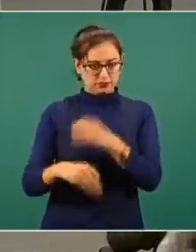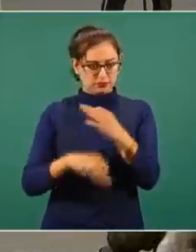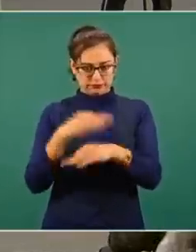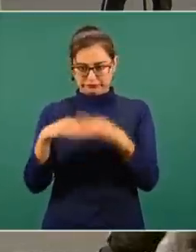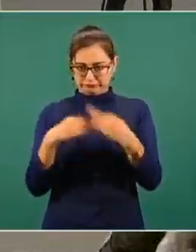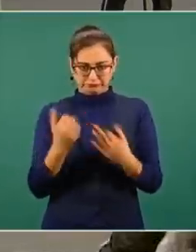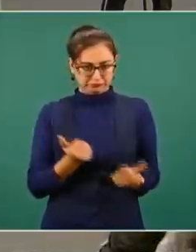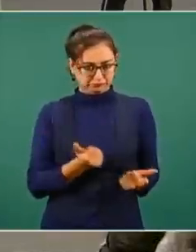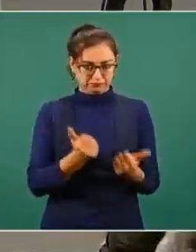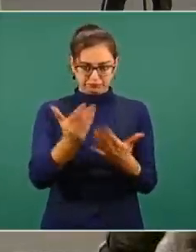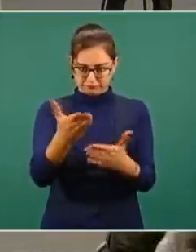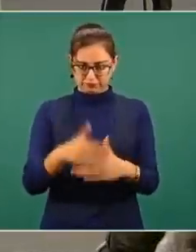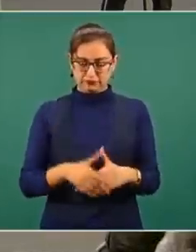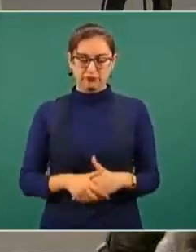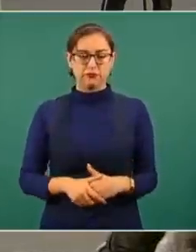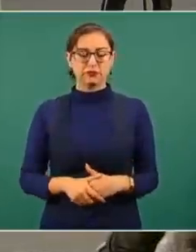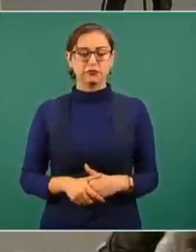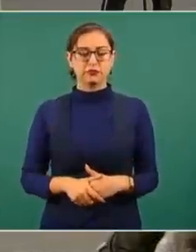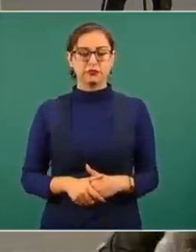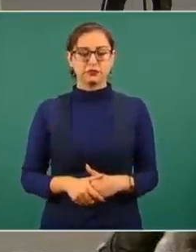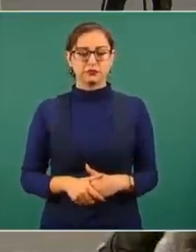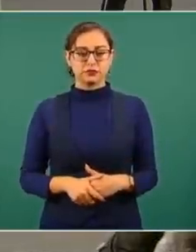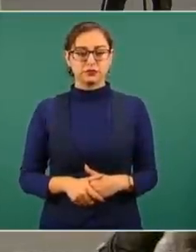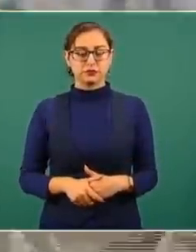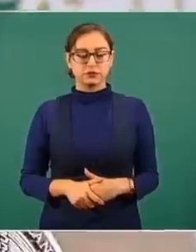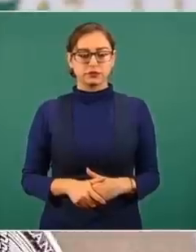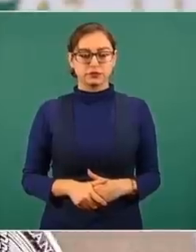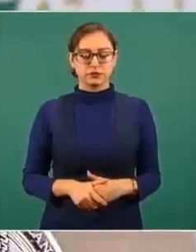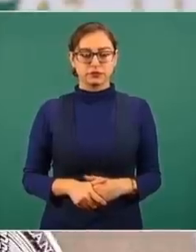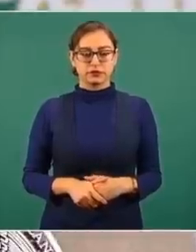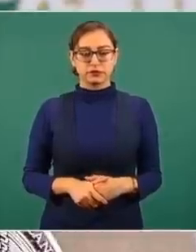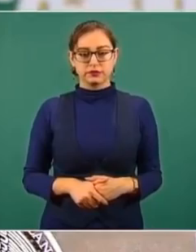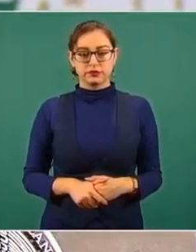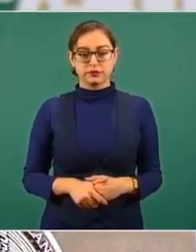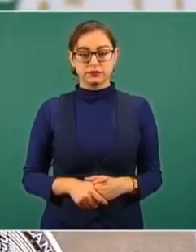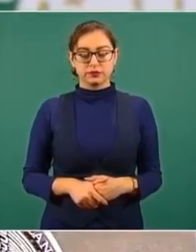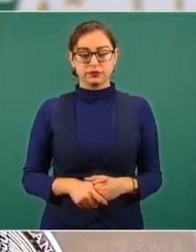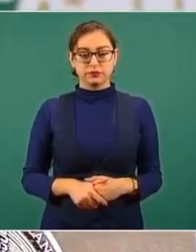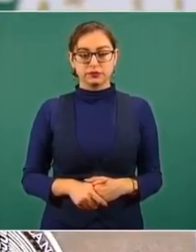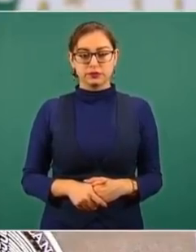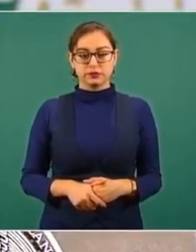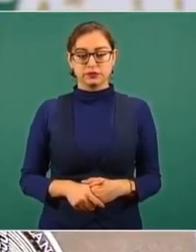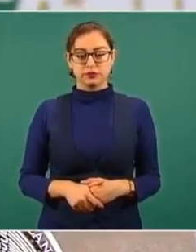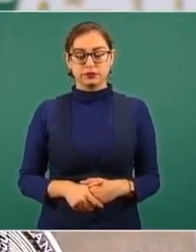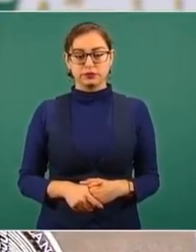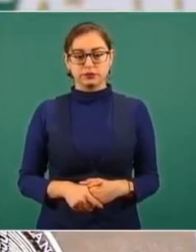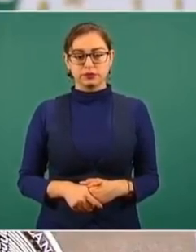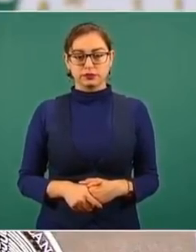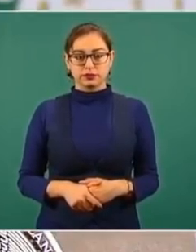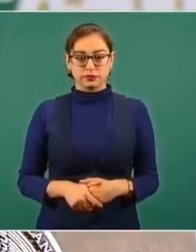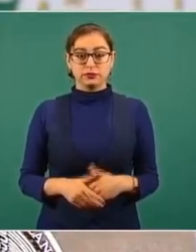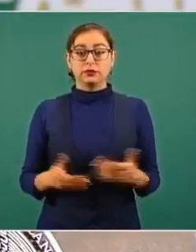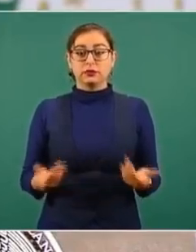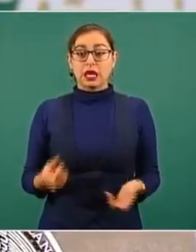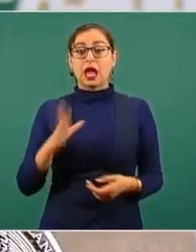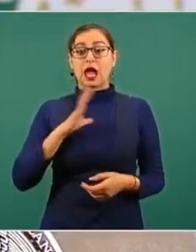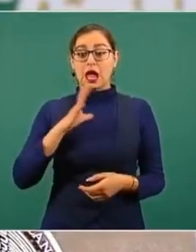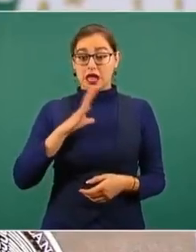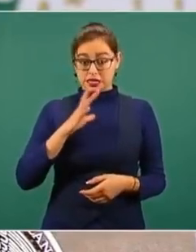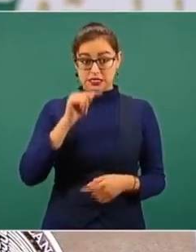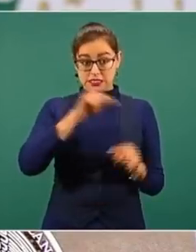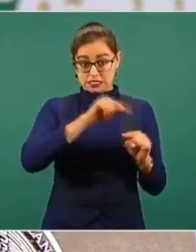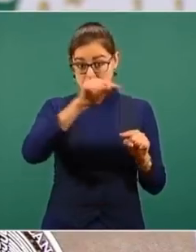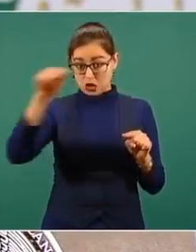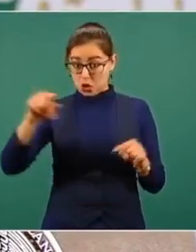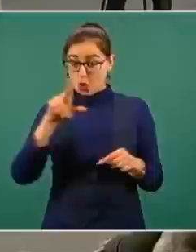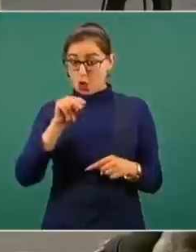Dentro de la distribución de vacunas están los 81 centros de vacunación donde están las brigadas Correcaminos que a